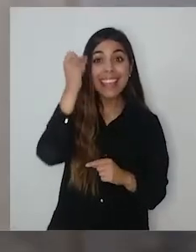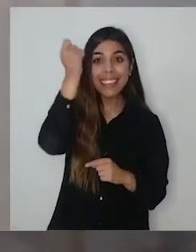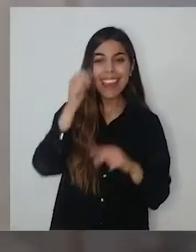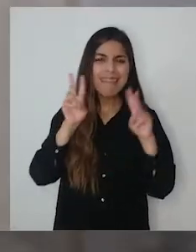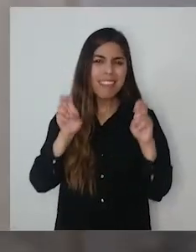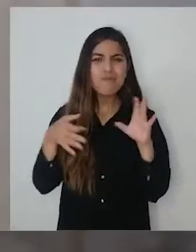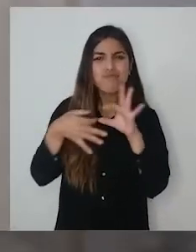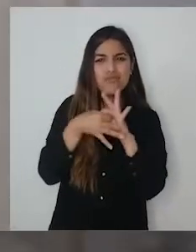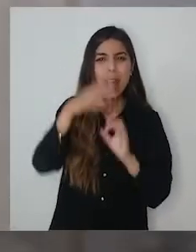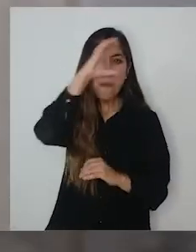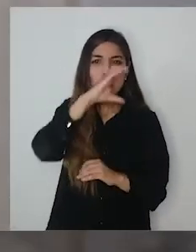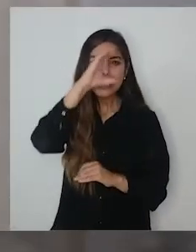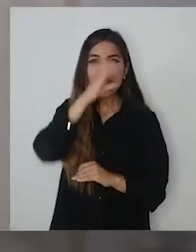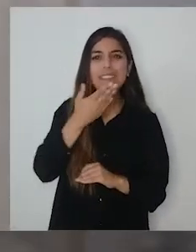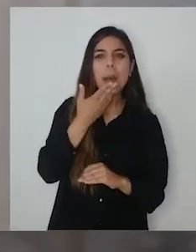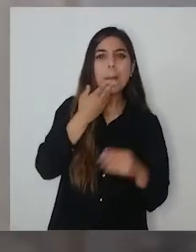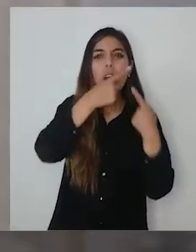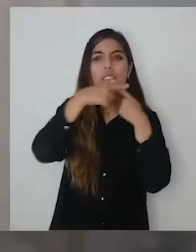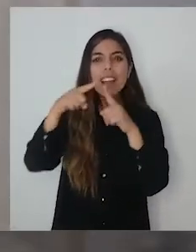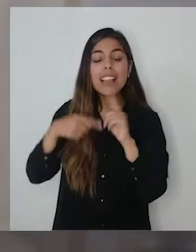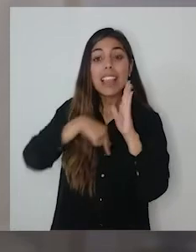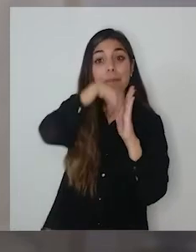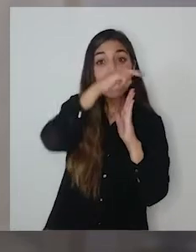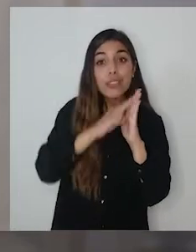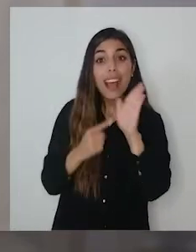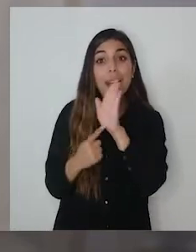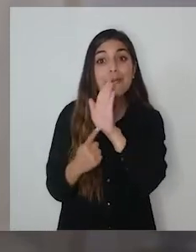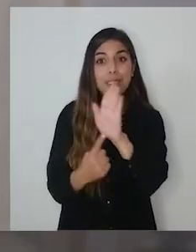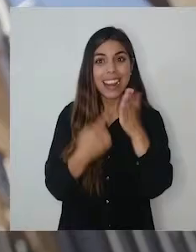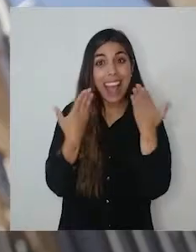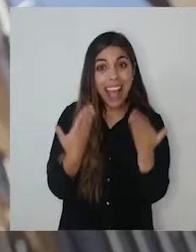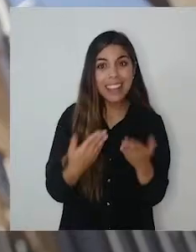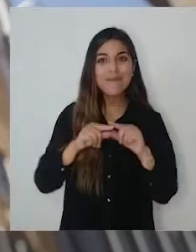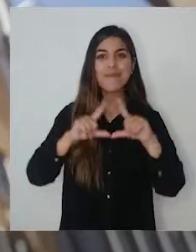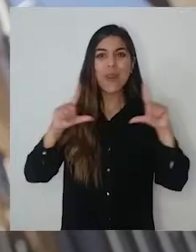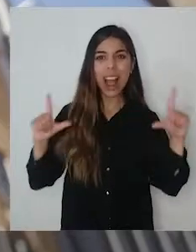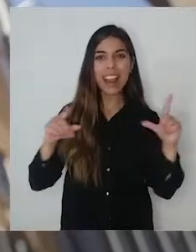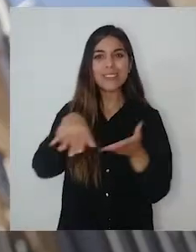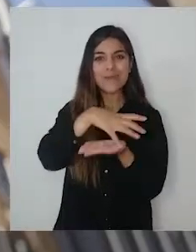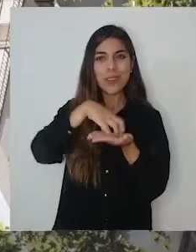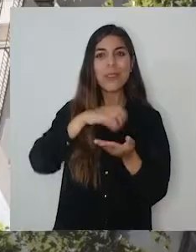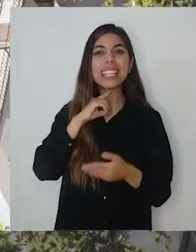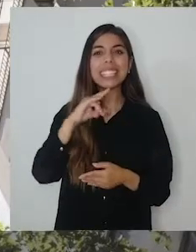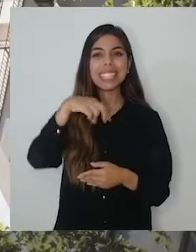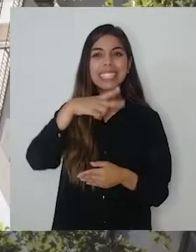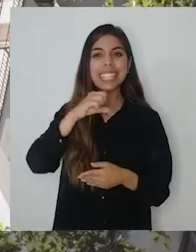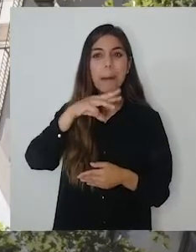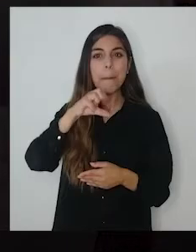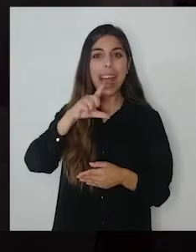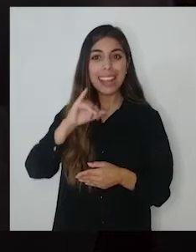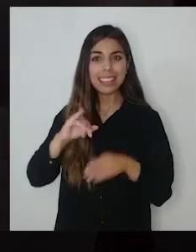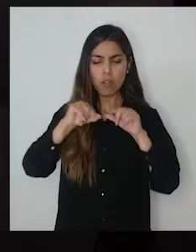exposición en el museo, itinerancia nacional de la obra de Antunes. Y ahí se inscribe el tema del mural de Quinchamalí. El mural se trata de